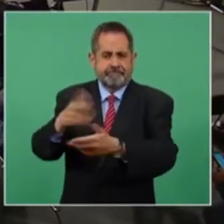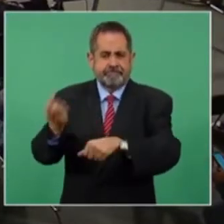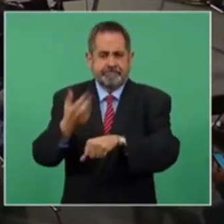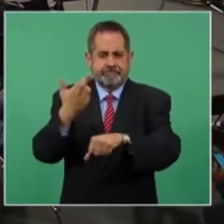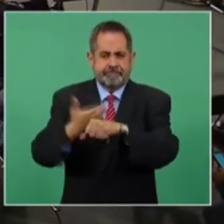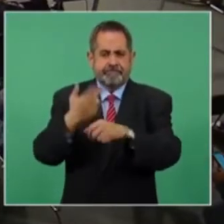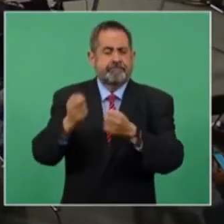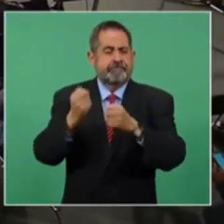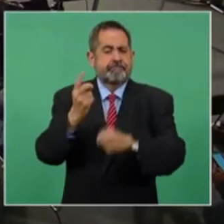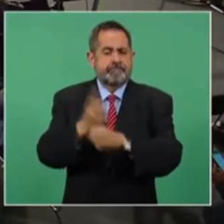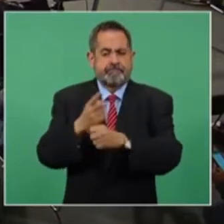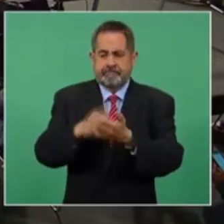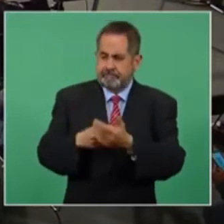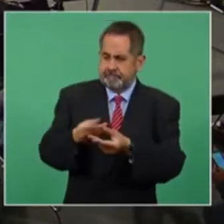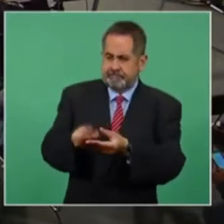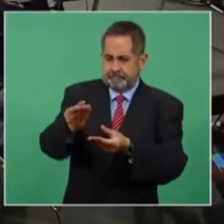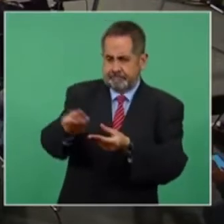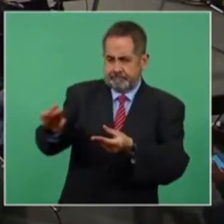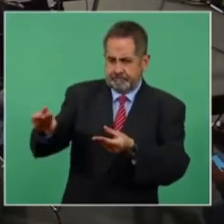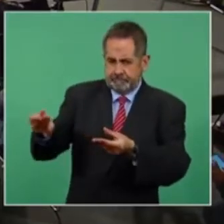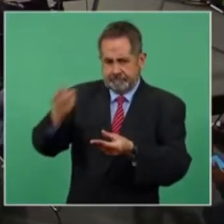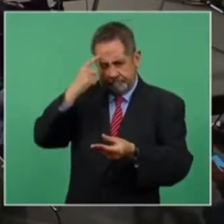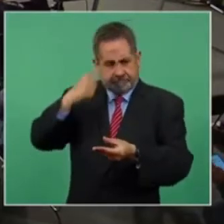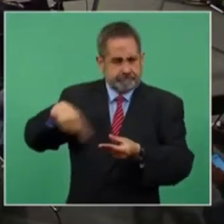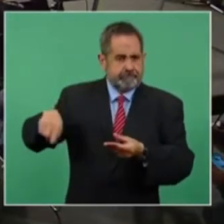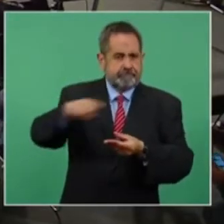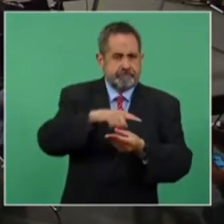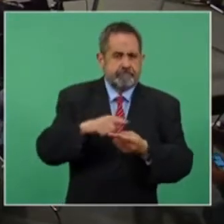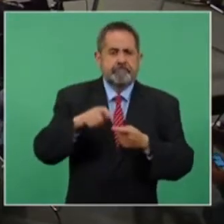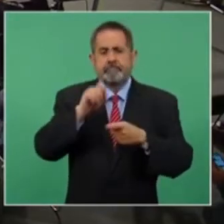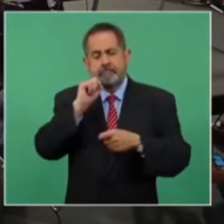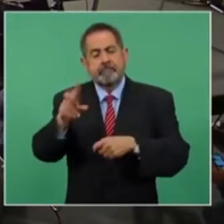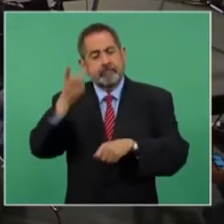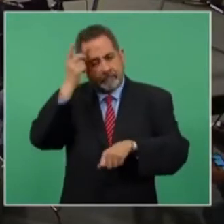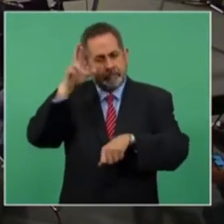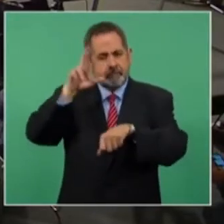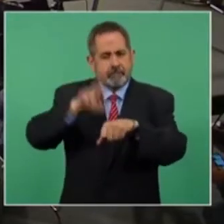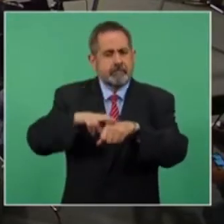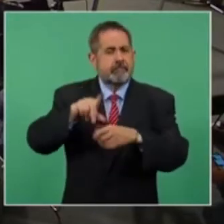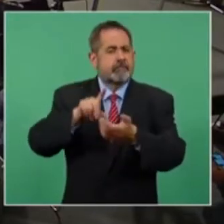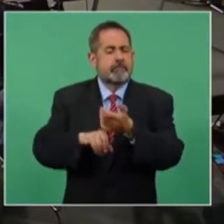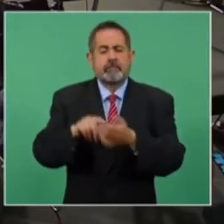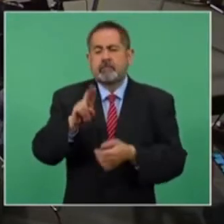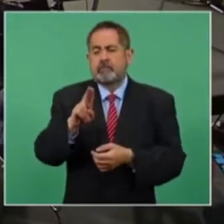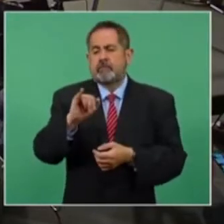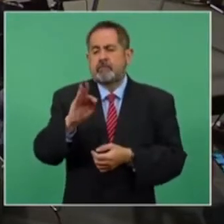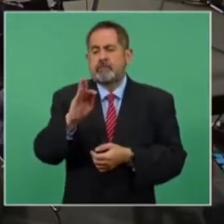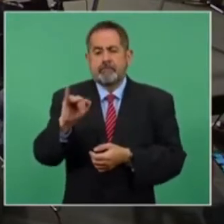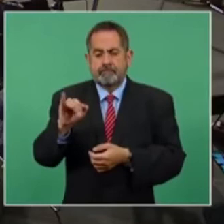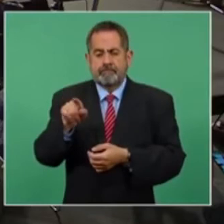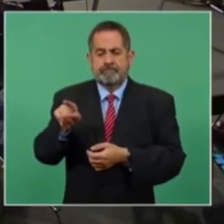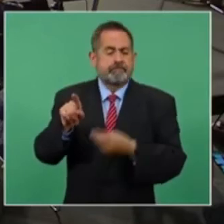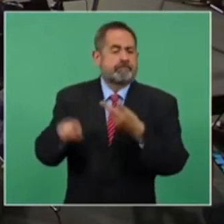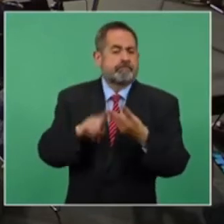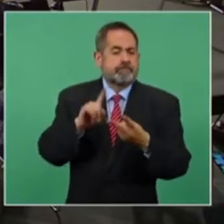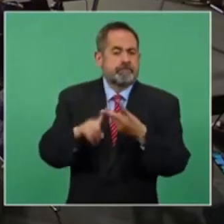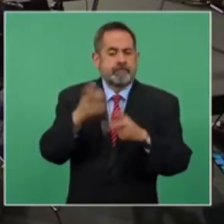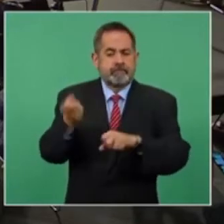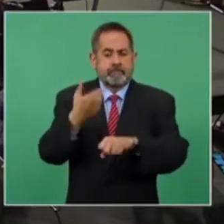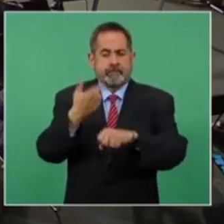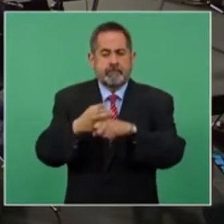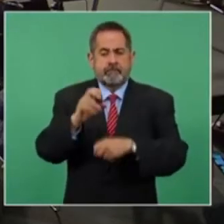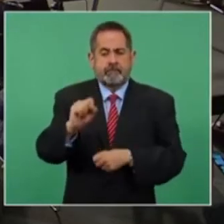Gabinete de Seguridad y desde luego también al director de la Unidad de Inteligencia Financiera y al secretario de